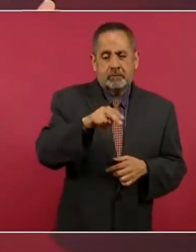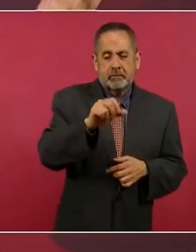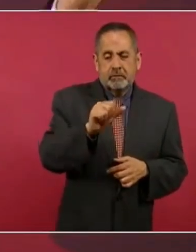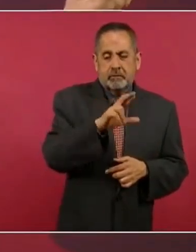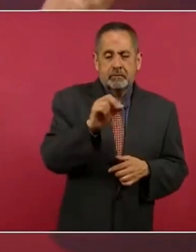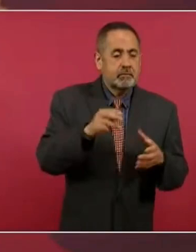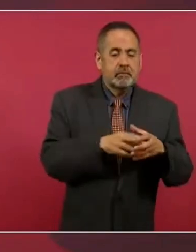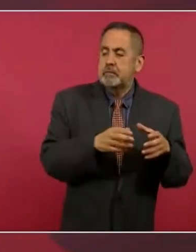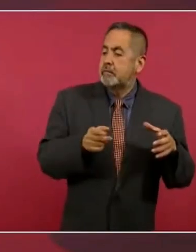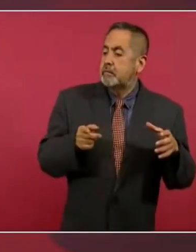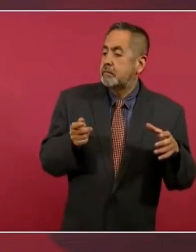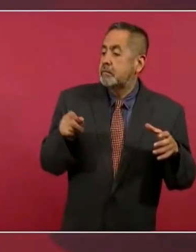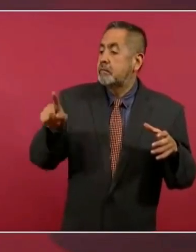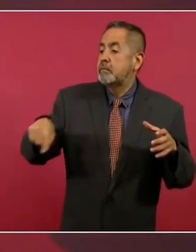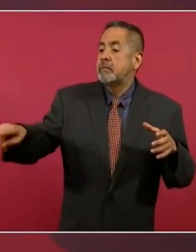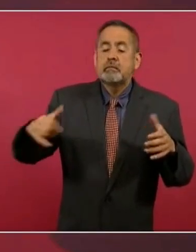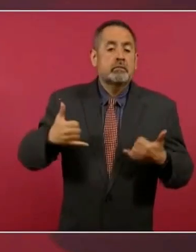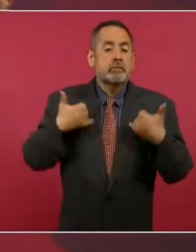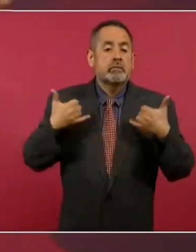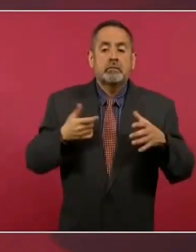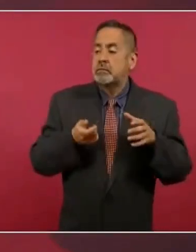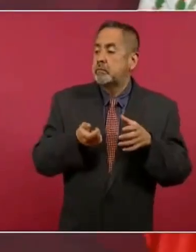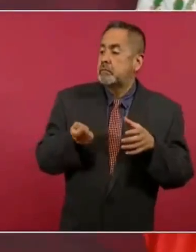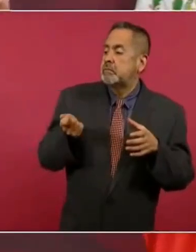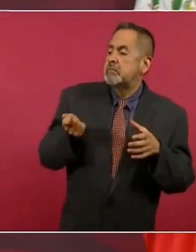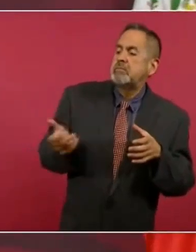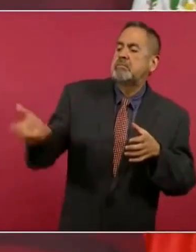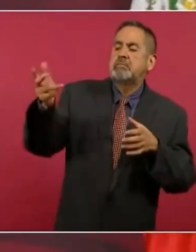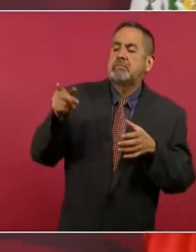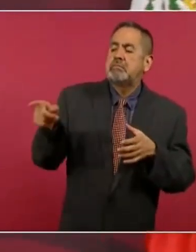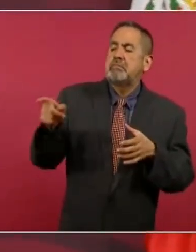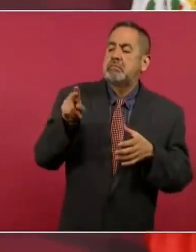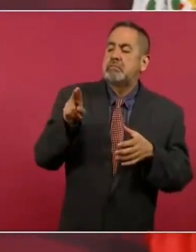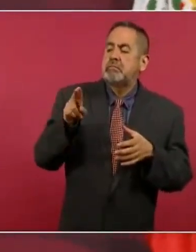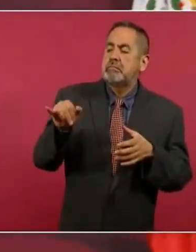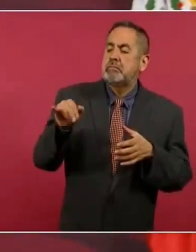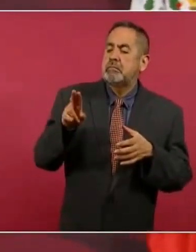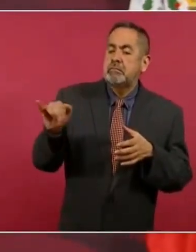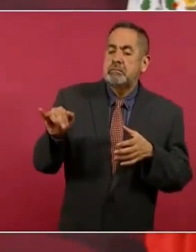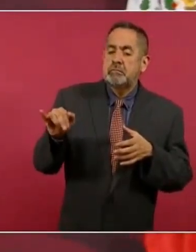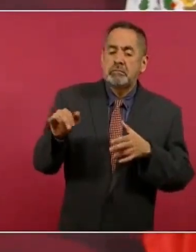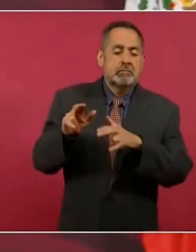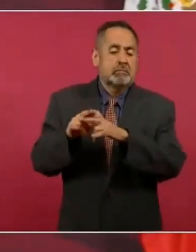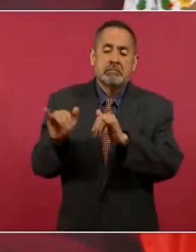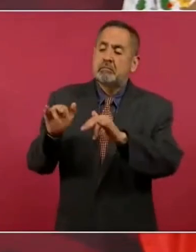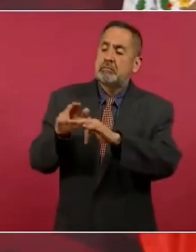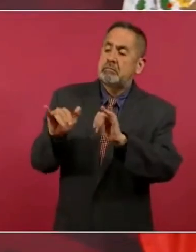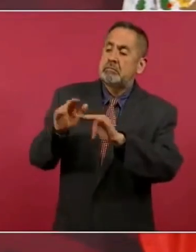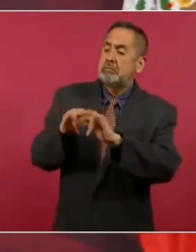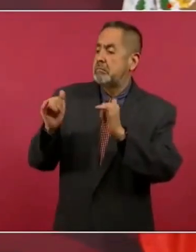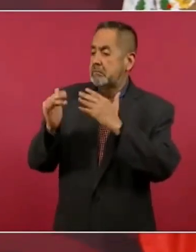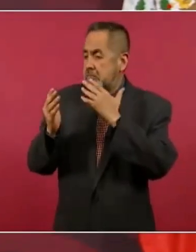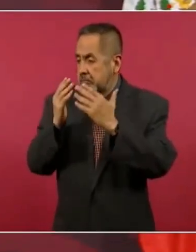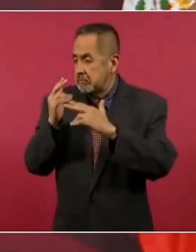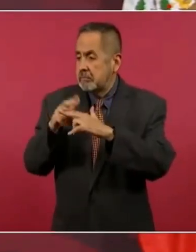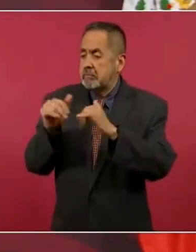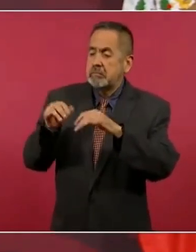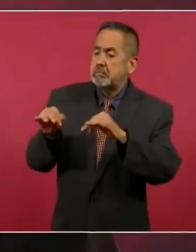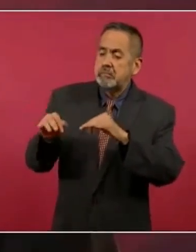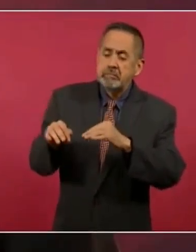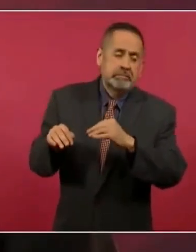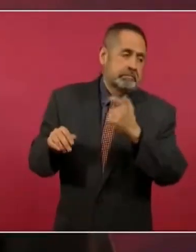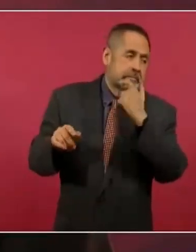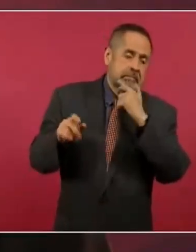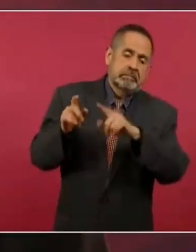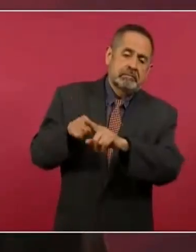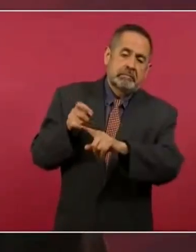les llame en Inis, que ni estudian ni trabajan. Y jajajaja. Y